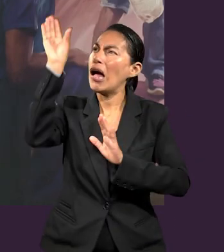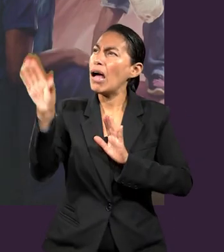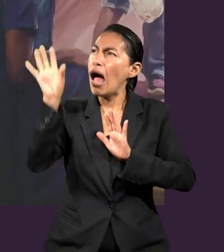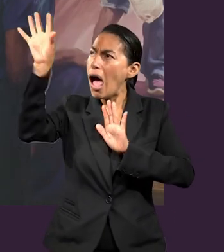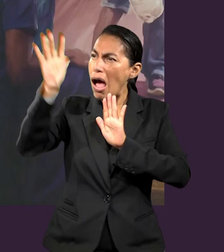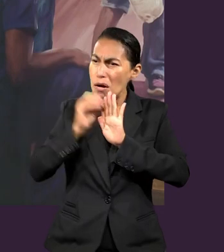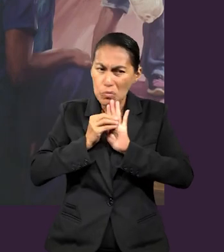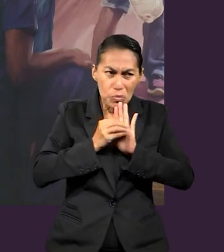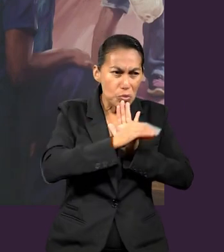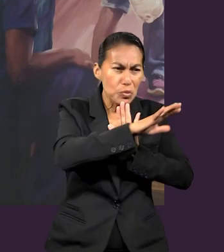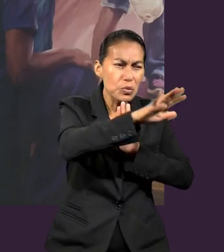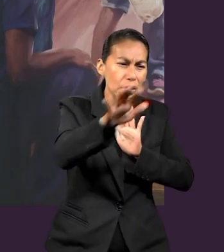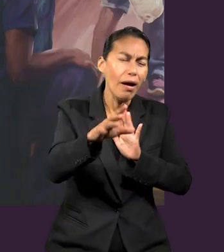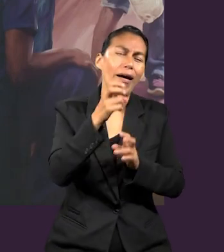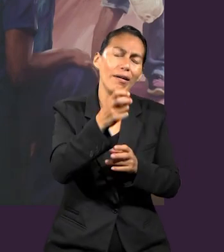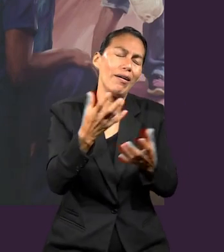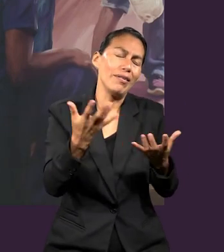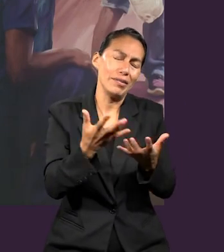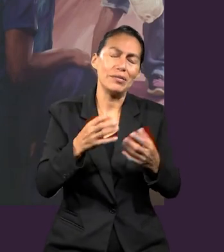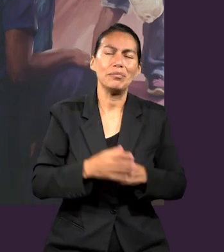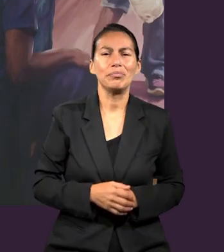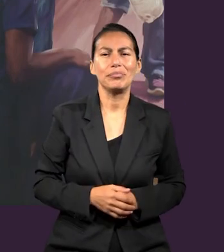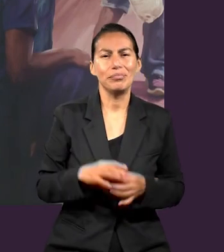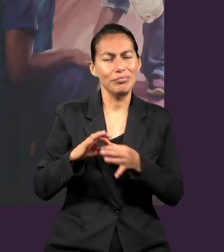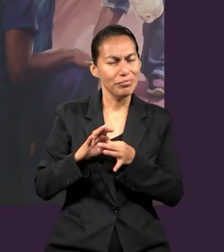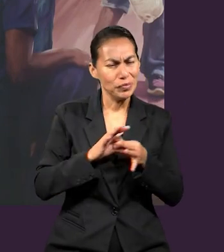Cristo en nosotros puede llevarnos a tener esa unidad.